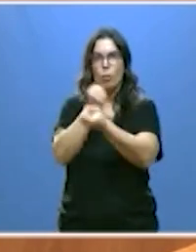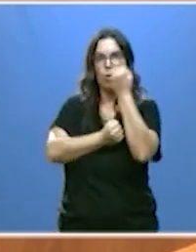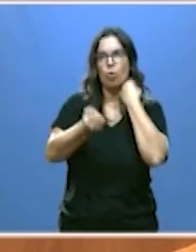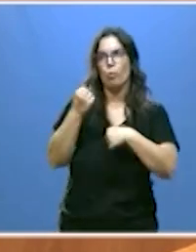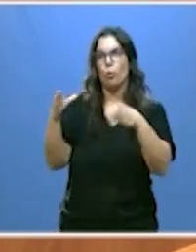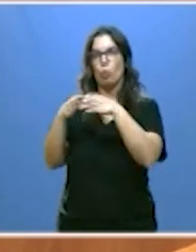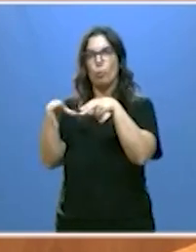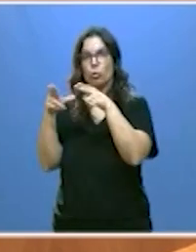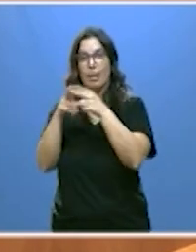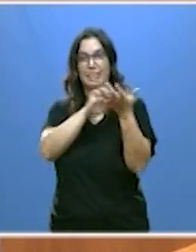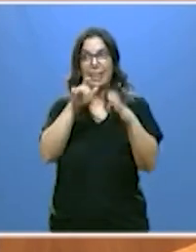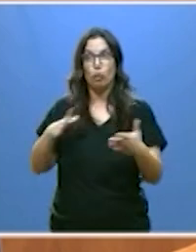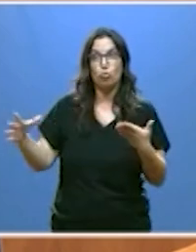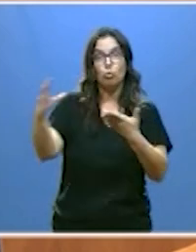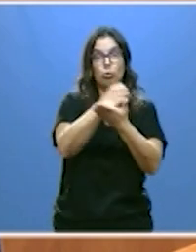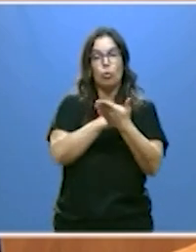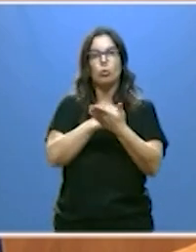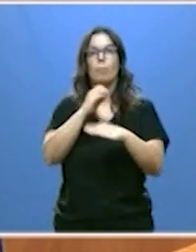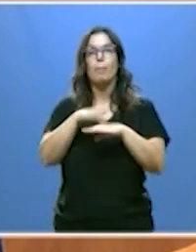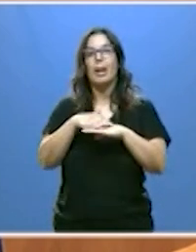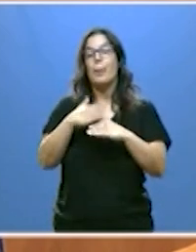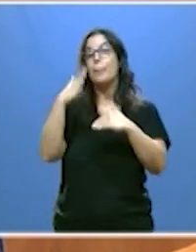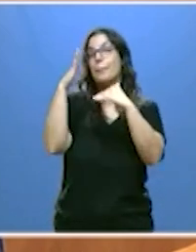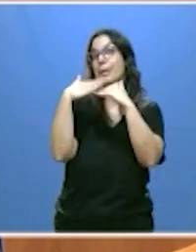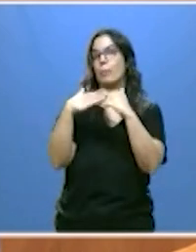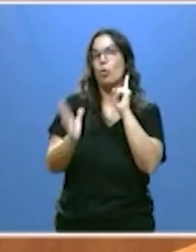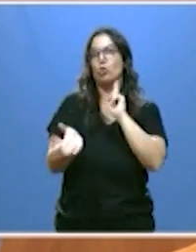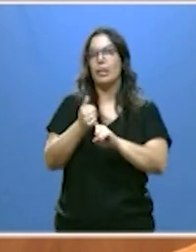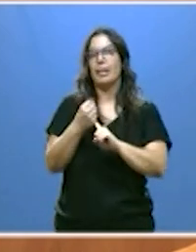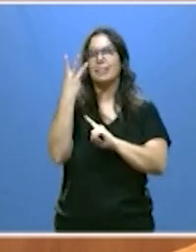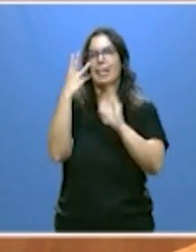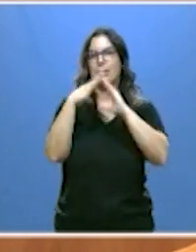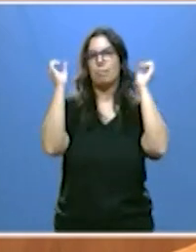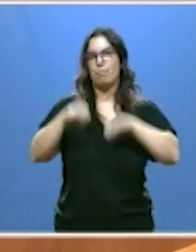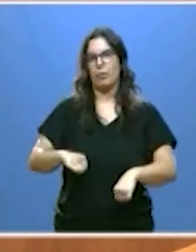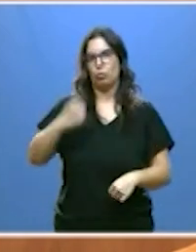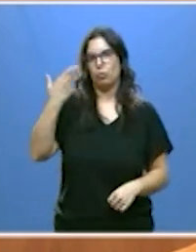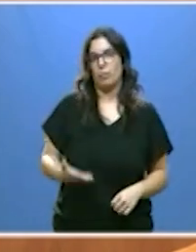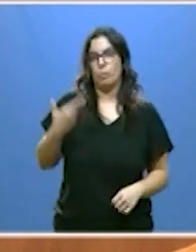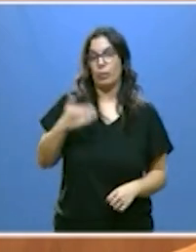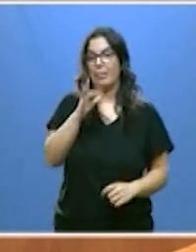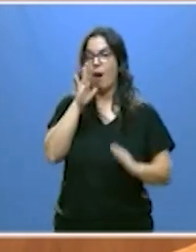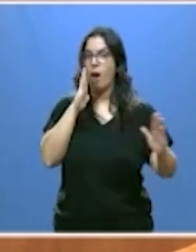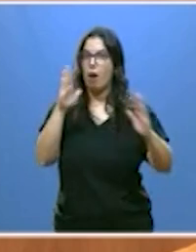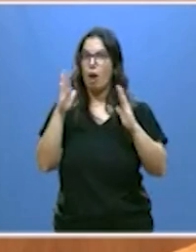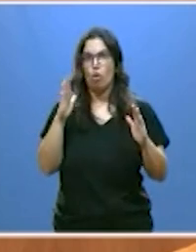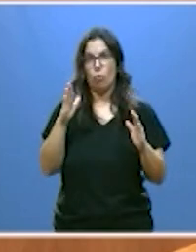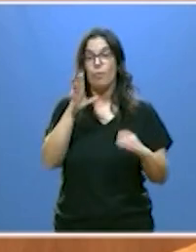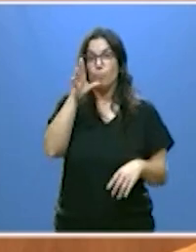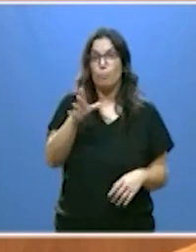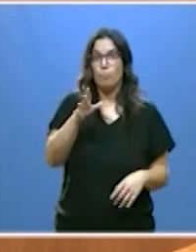y León para alcanzar al menos tres grandes pactos en los momentos actuales que reclaman